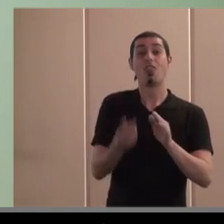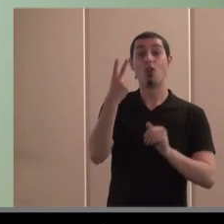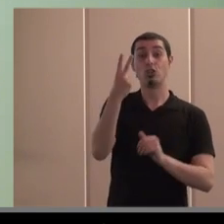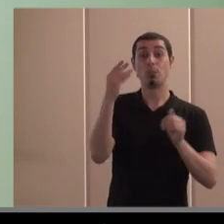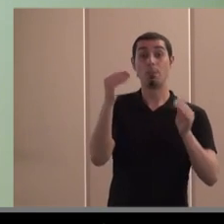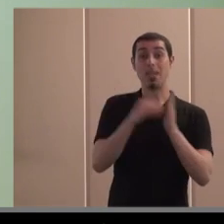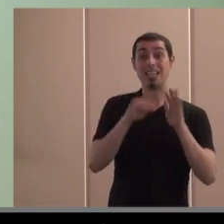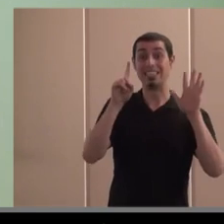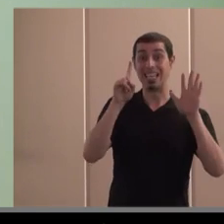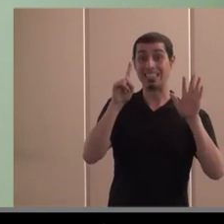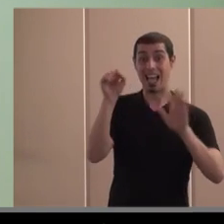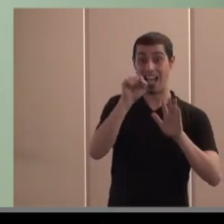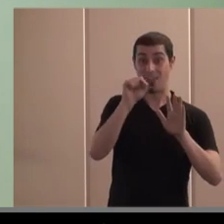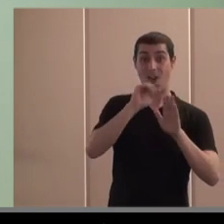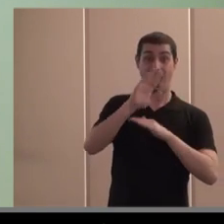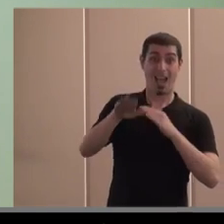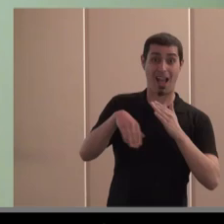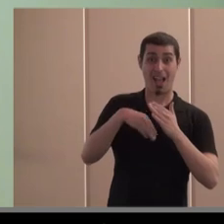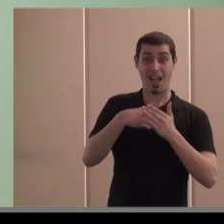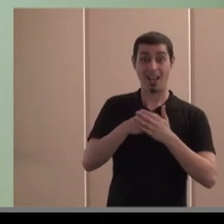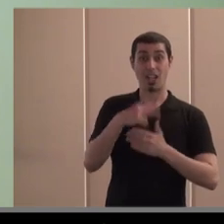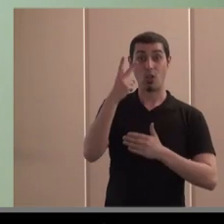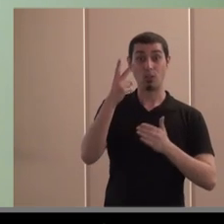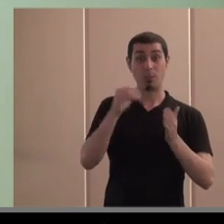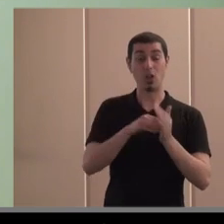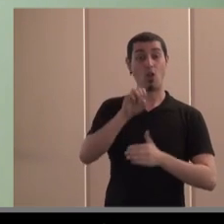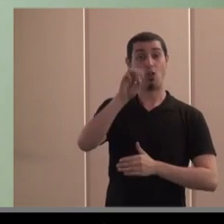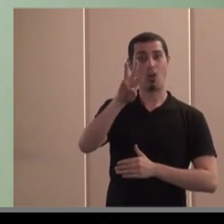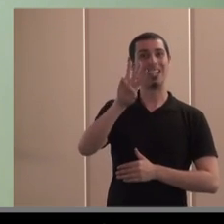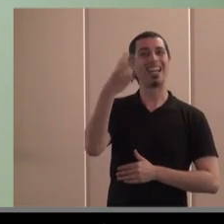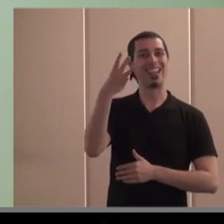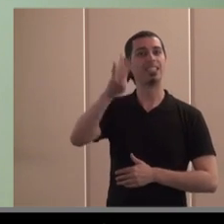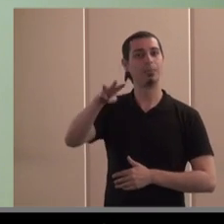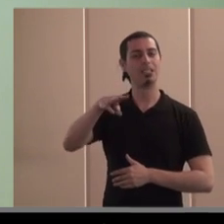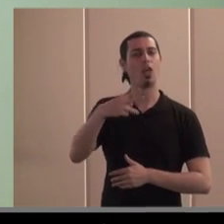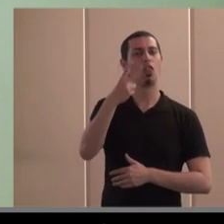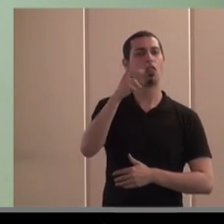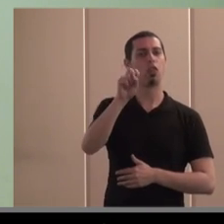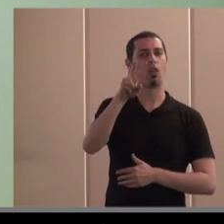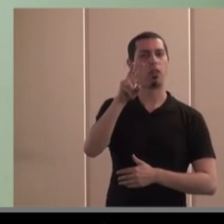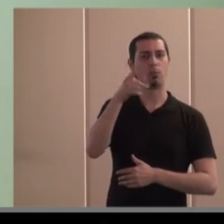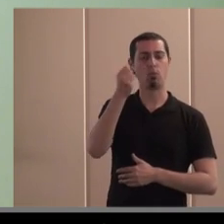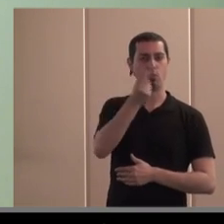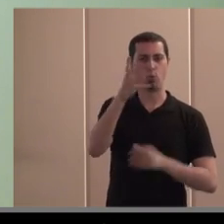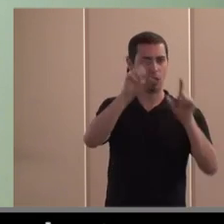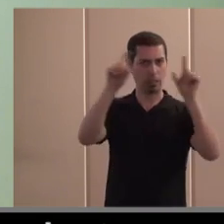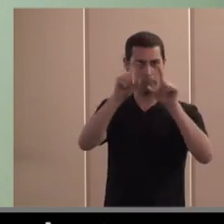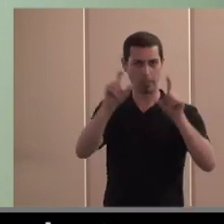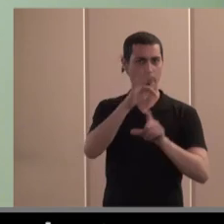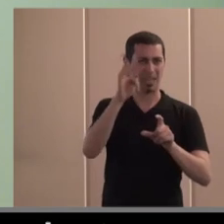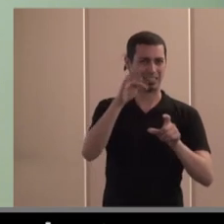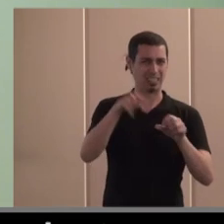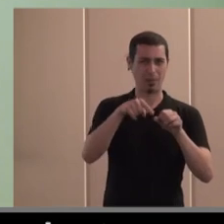el año 2006 al tercer trimestre del 2012 18.117 empresas y 142